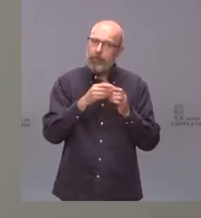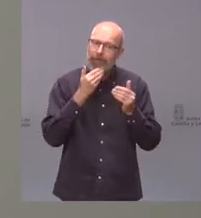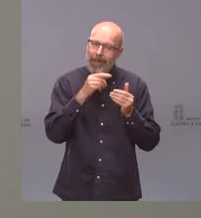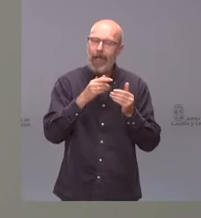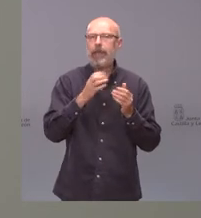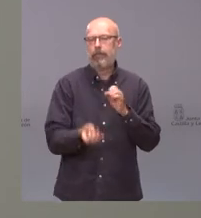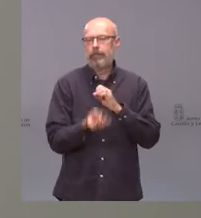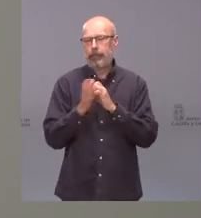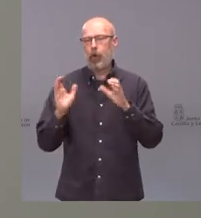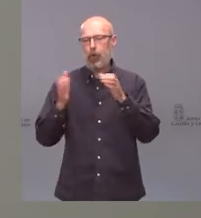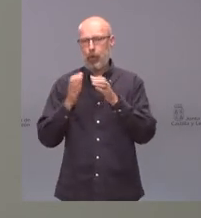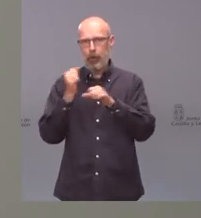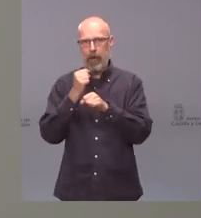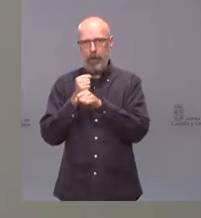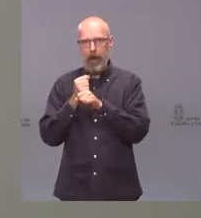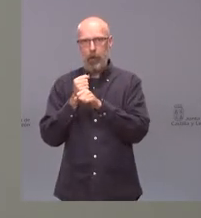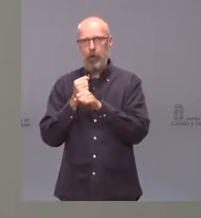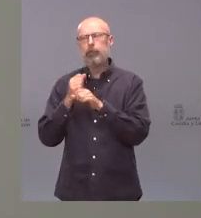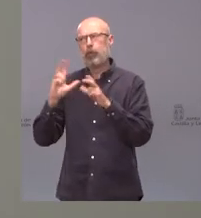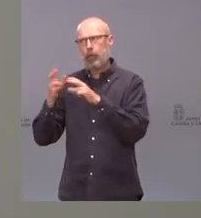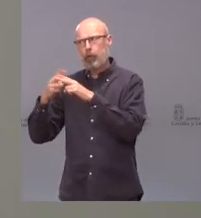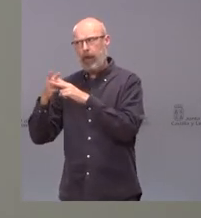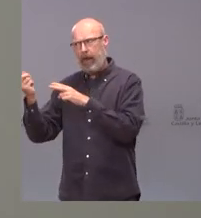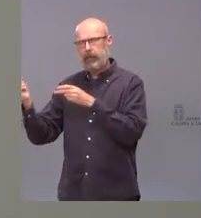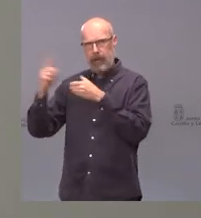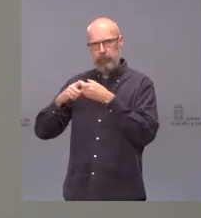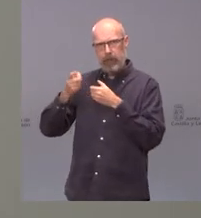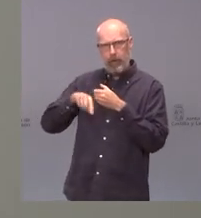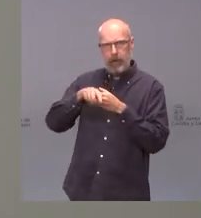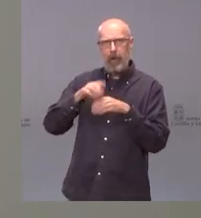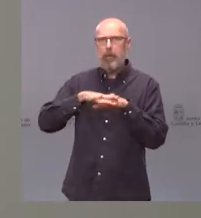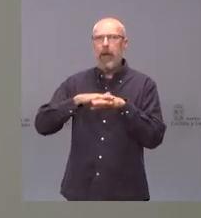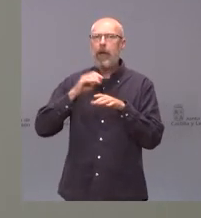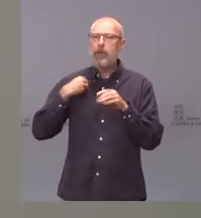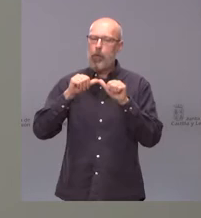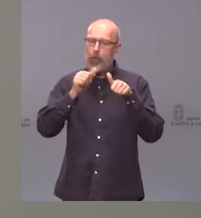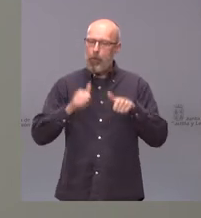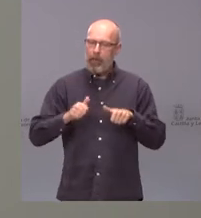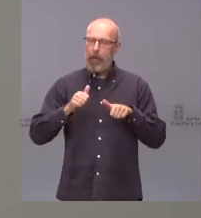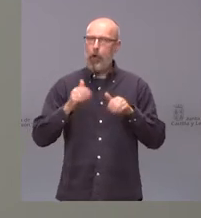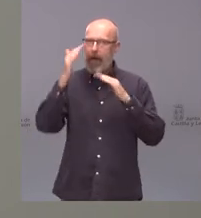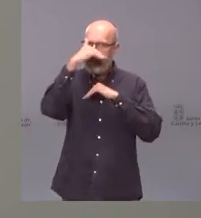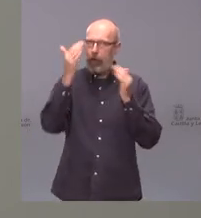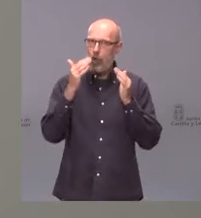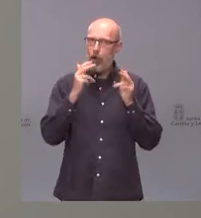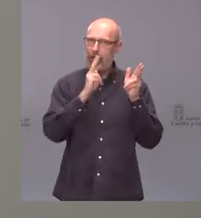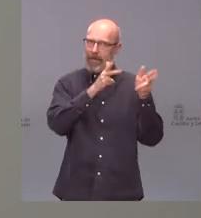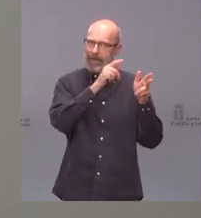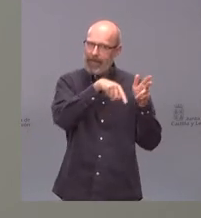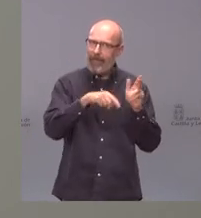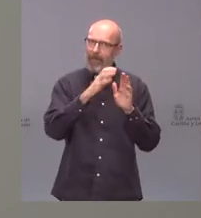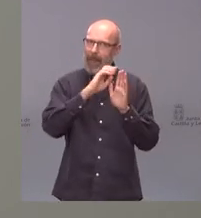Socialista para adaptar ese nuevo modelo de la ley de atención residencial que en breves fechas presentaremos el texto